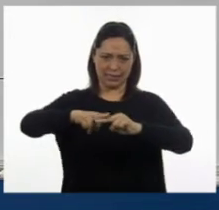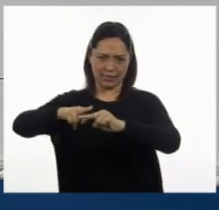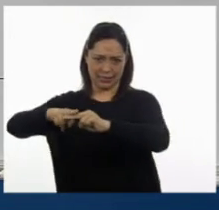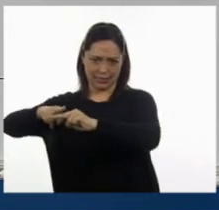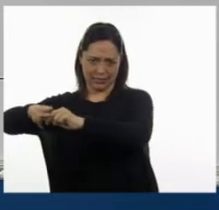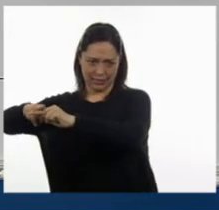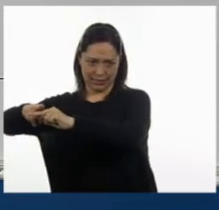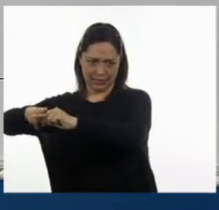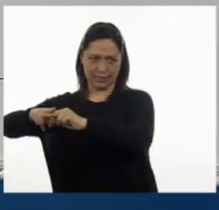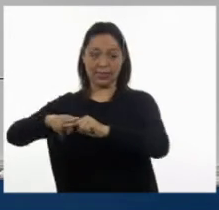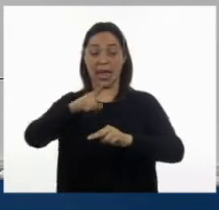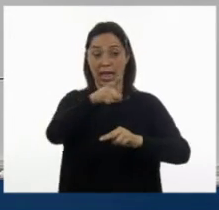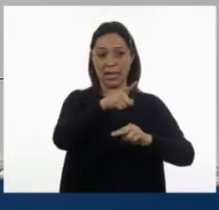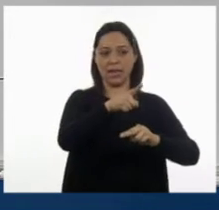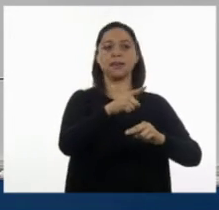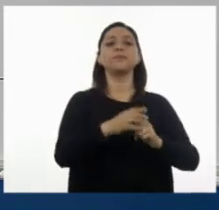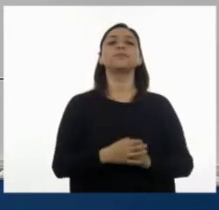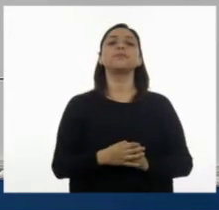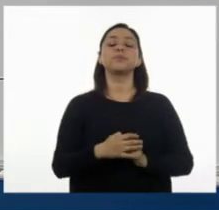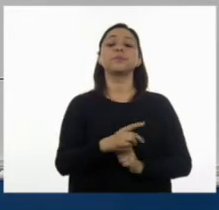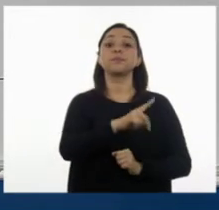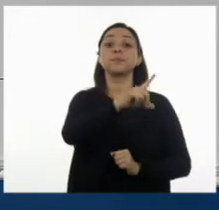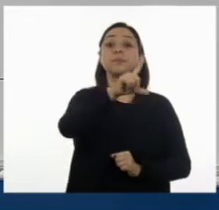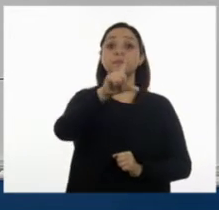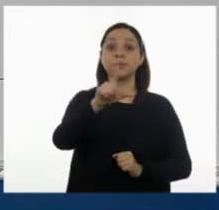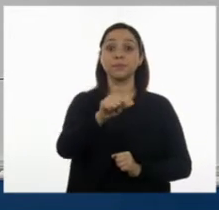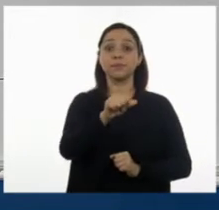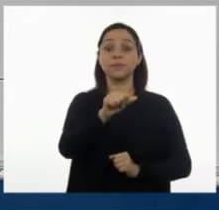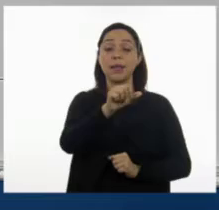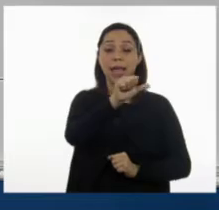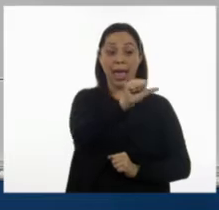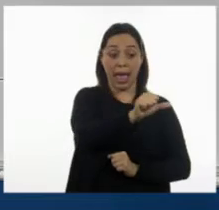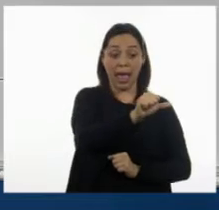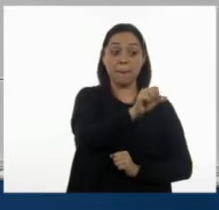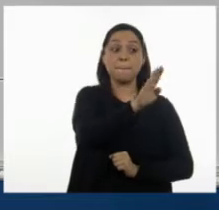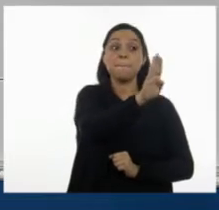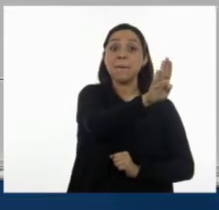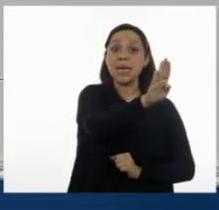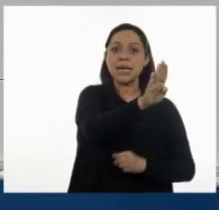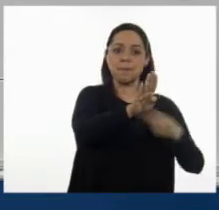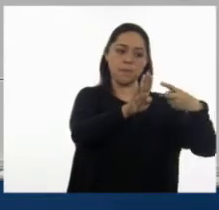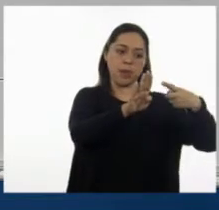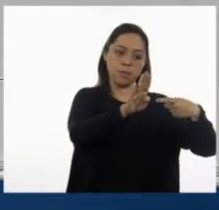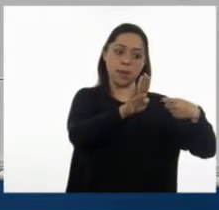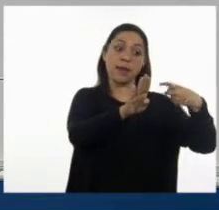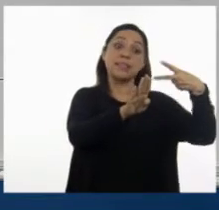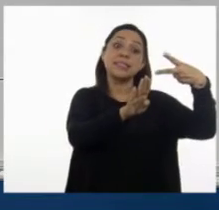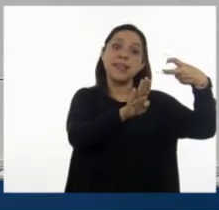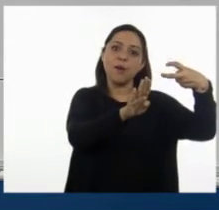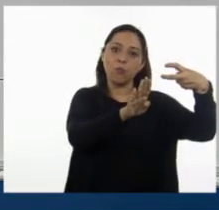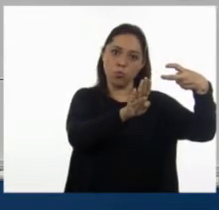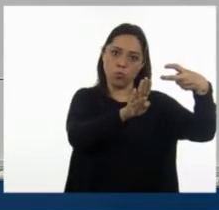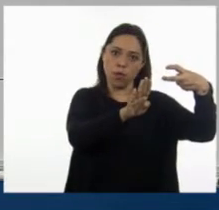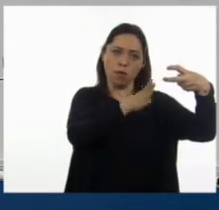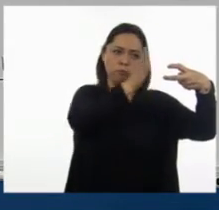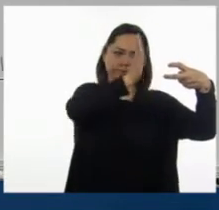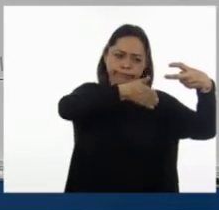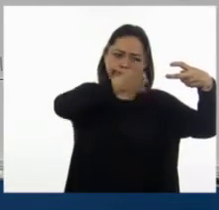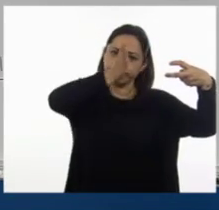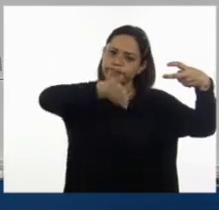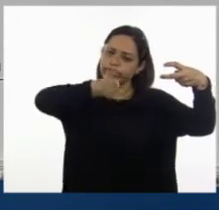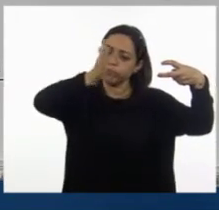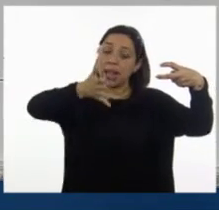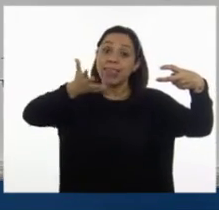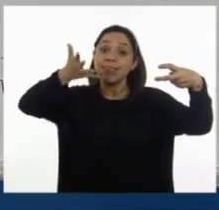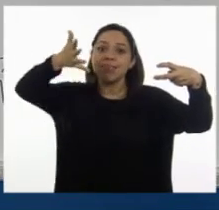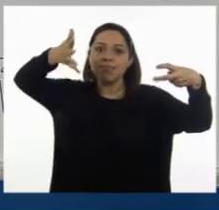sería la primera, la segunda fila y es la décima columna. Sí. Entonces, estaríamos pensando